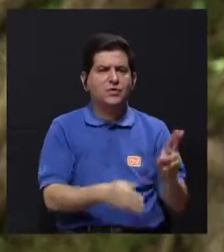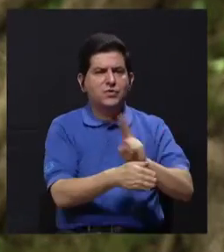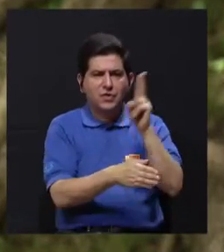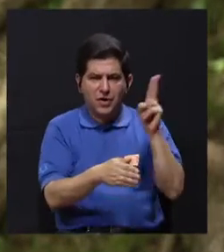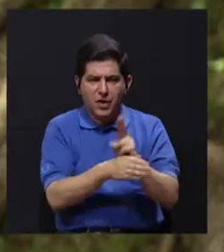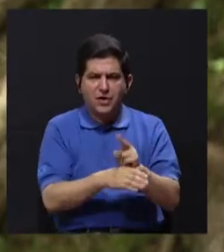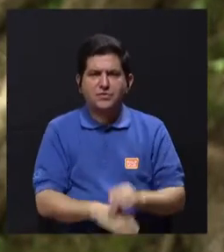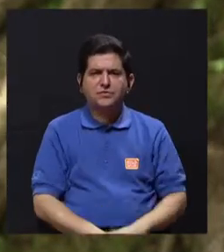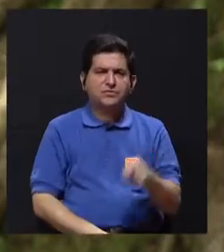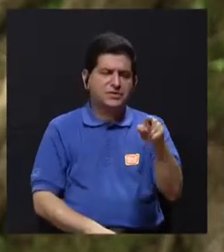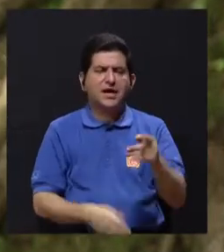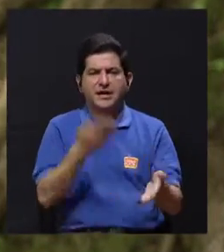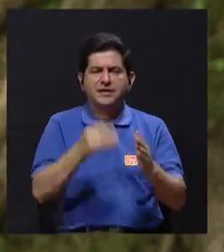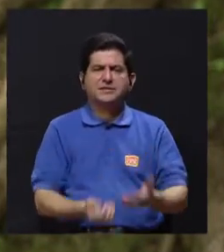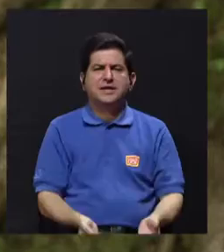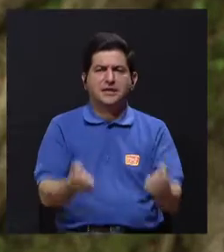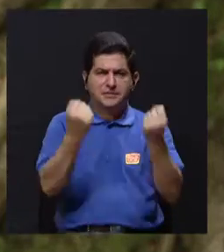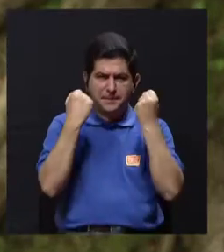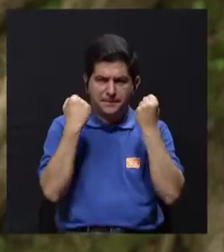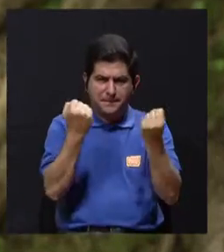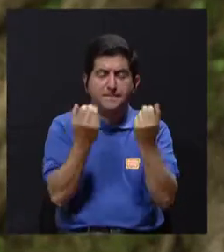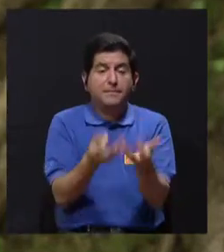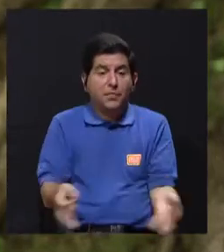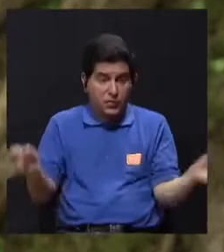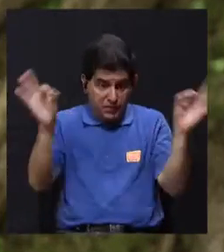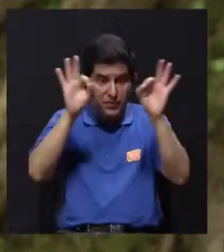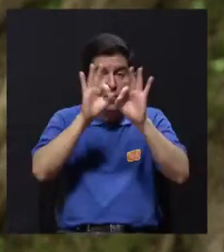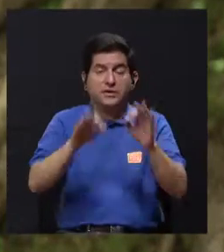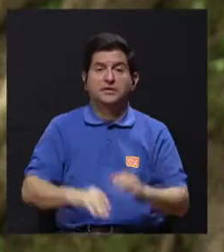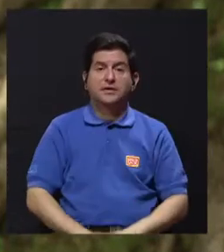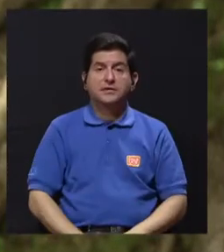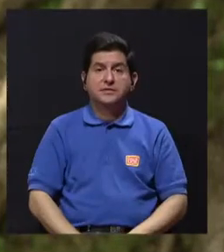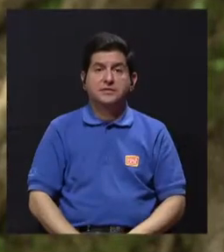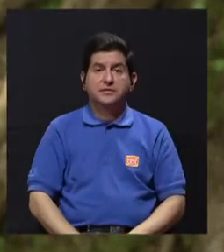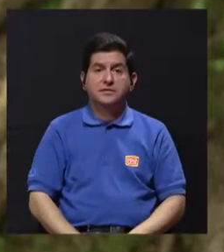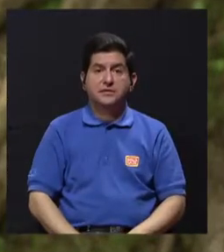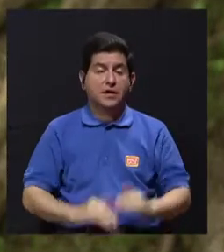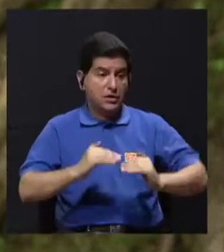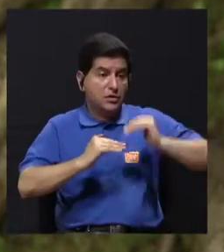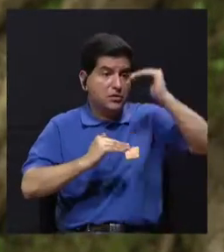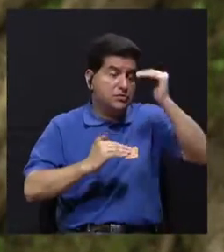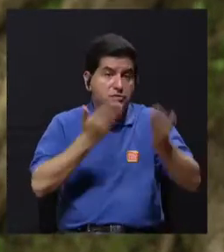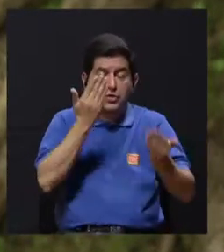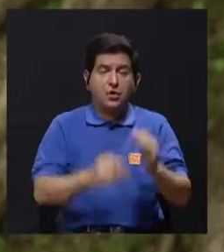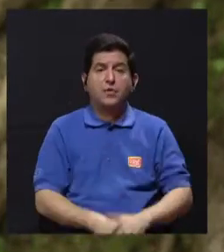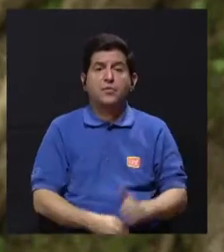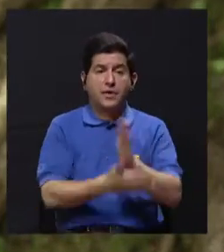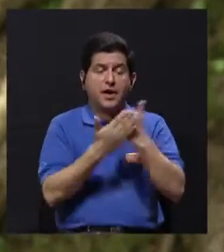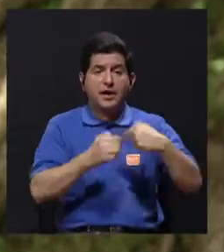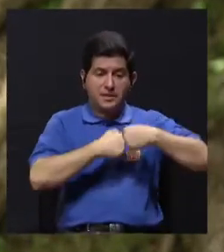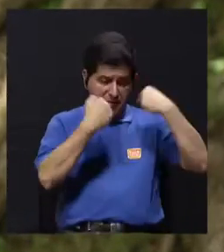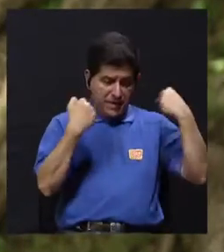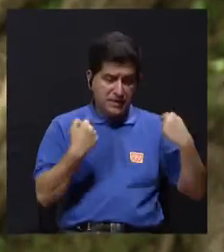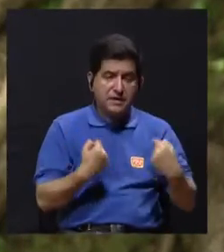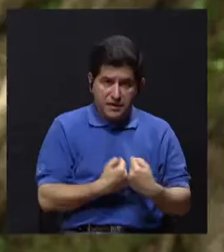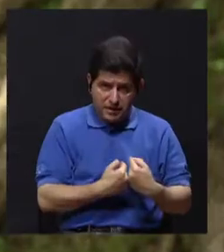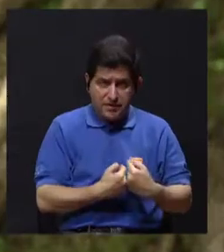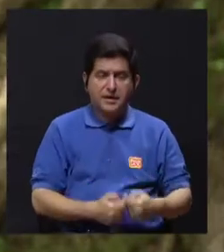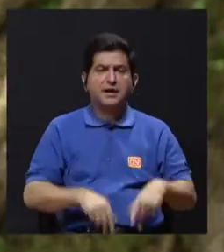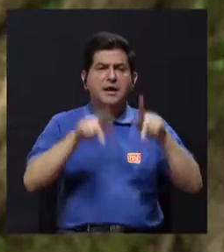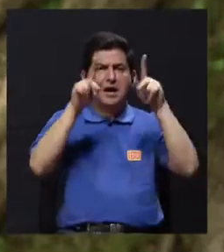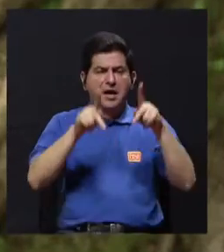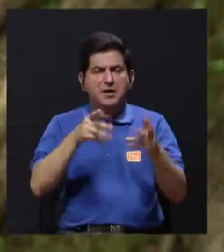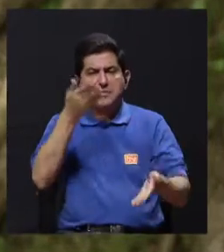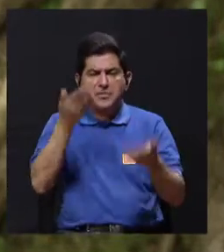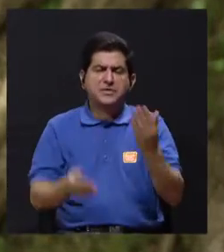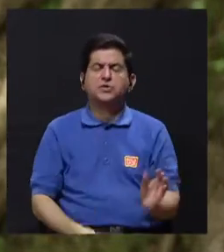usar estas ligas o pesas son importantísimas, más incluso que la parte cardiovascular, que es más útil